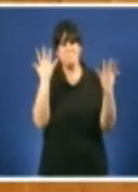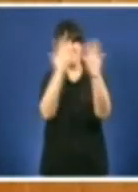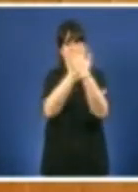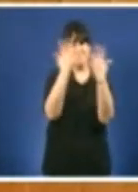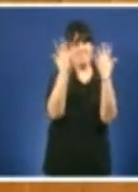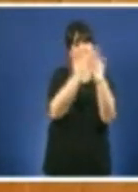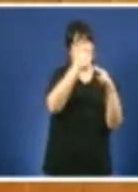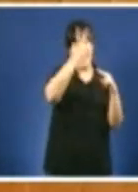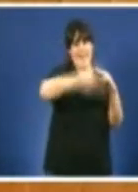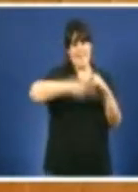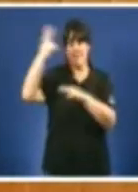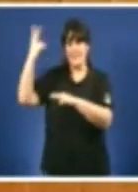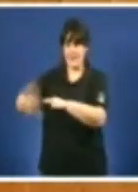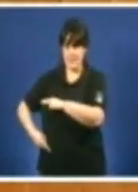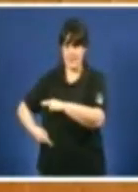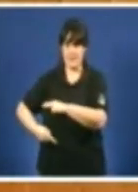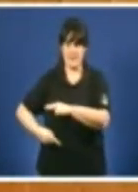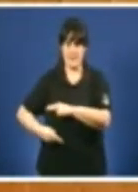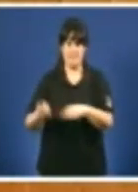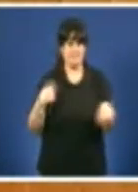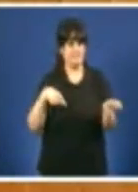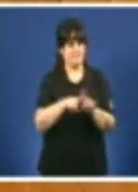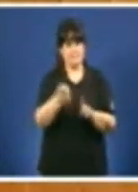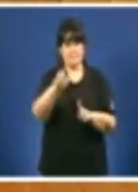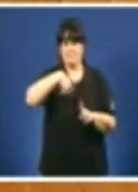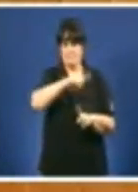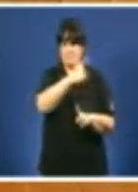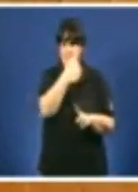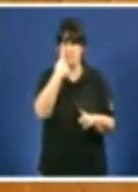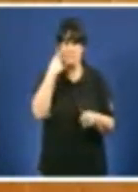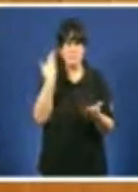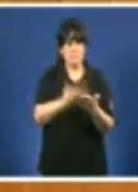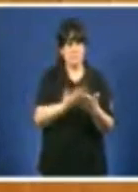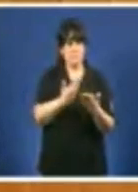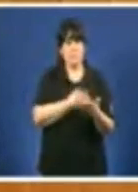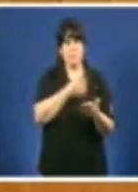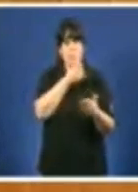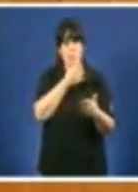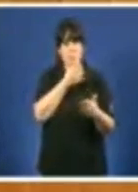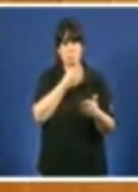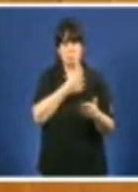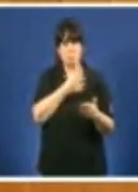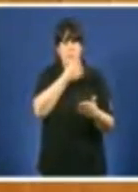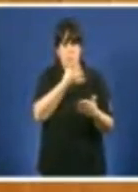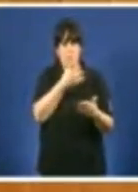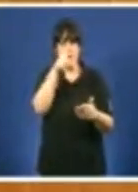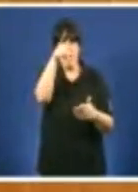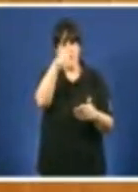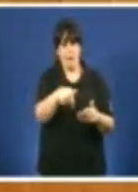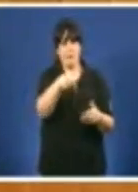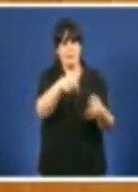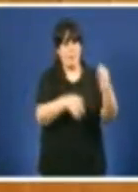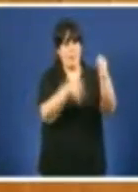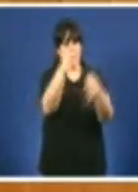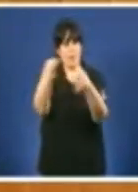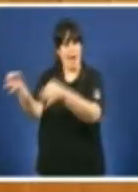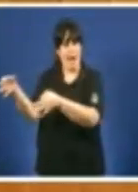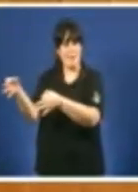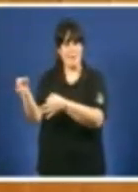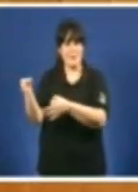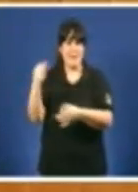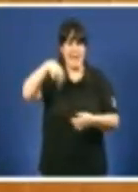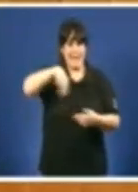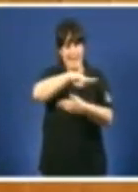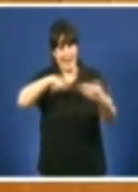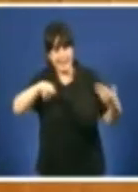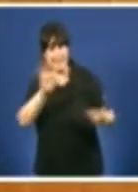e das empresas tal como estamos a comprobar a través das diversas tramas de corrupción que circulan polos julgados tanto do Estado como de